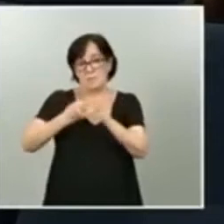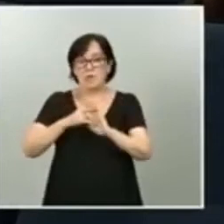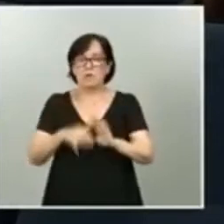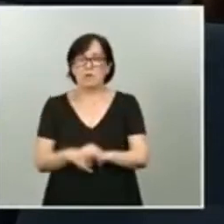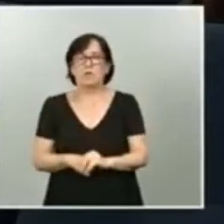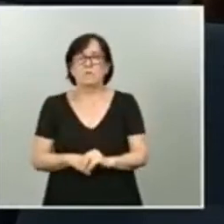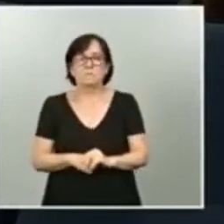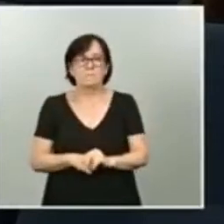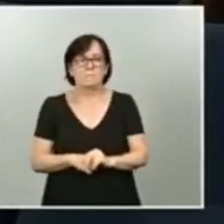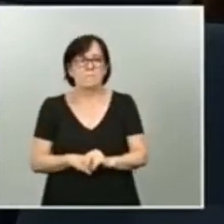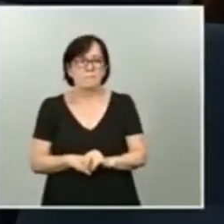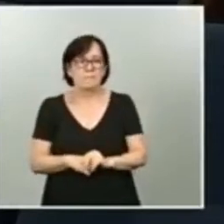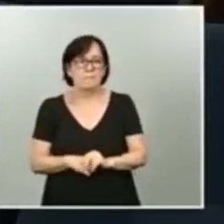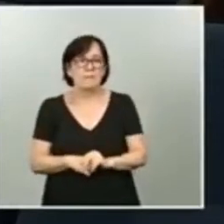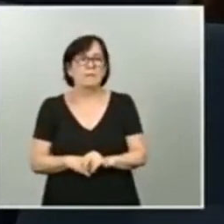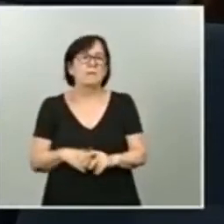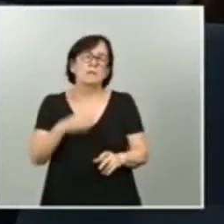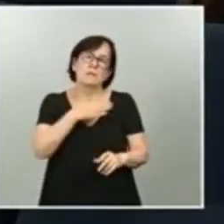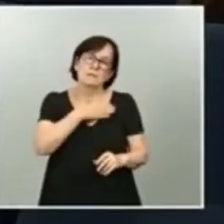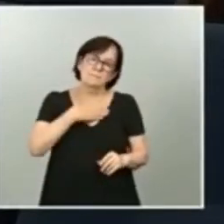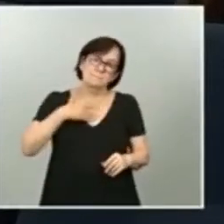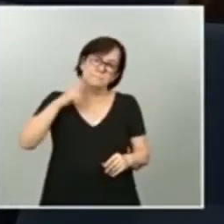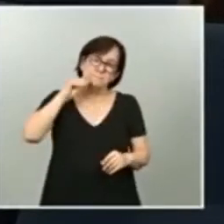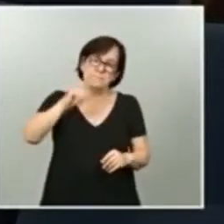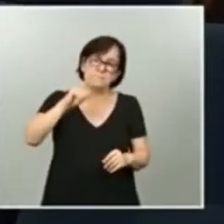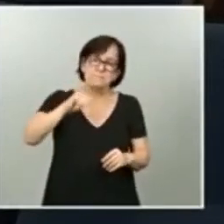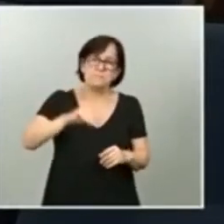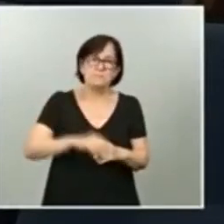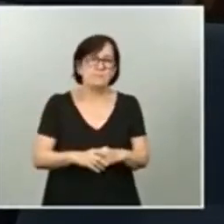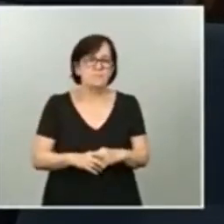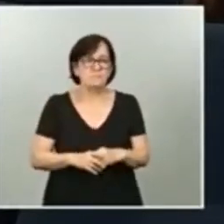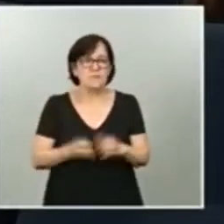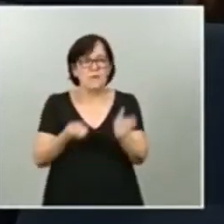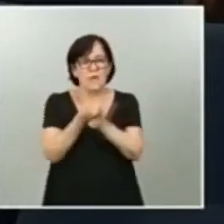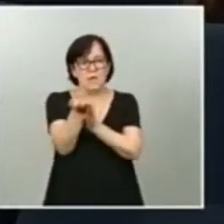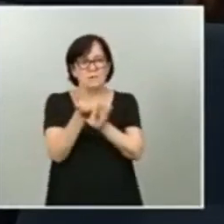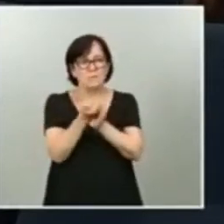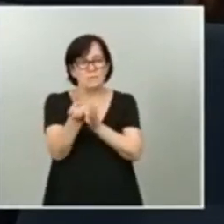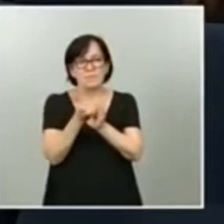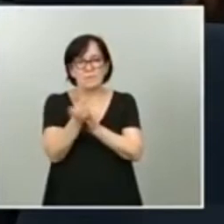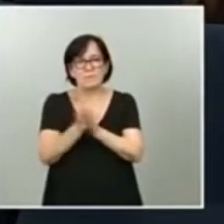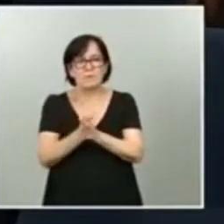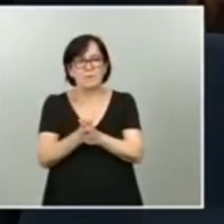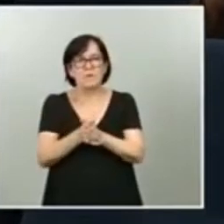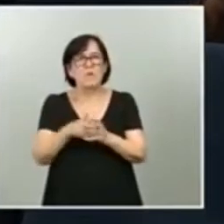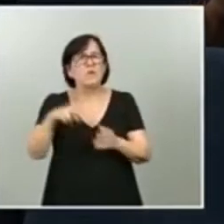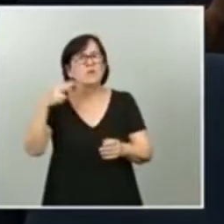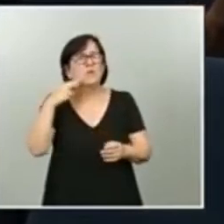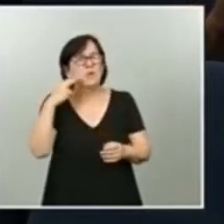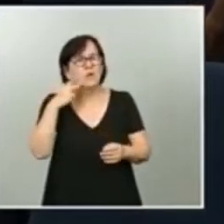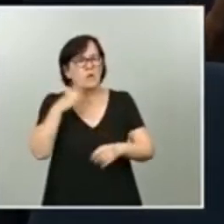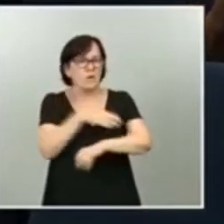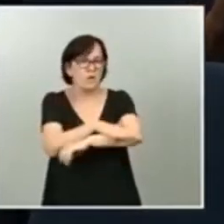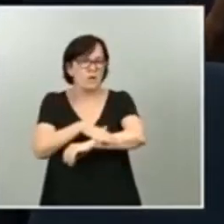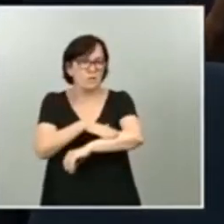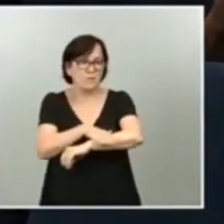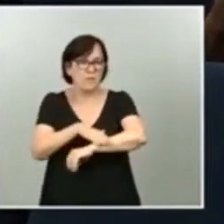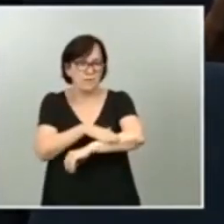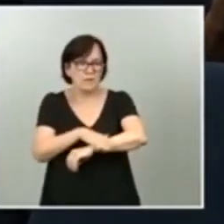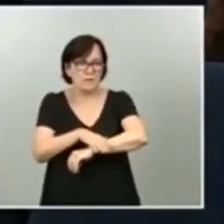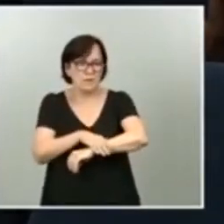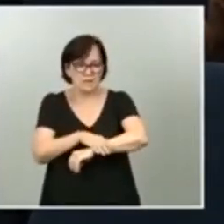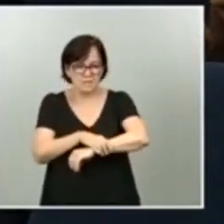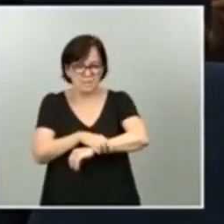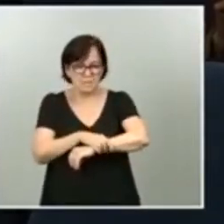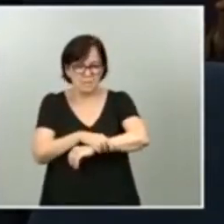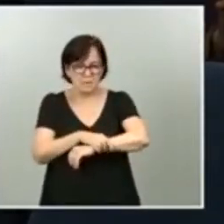Por un lado, le quería preguntar a la portavoz si no teme el gobierno que el que se despliegue en